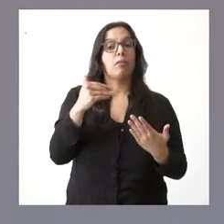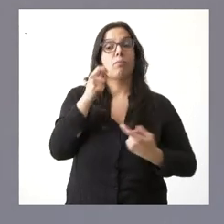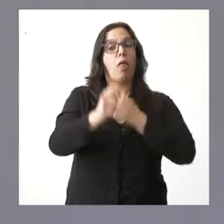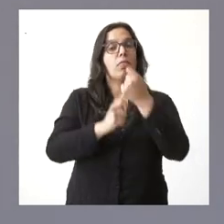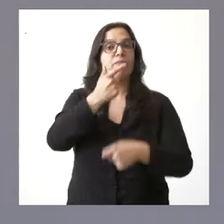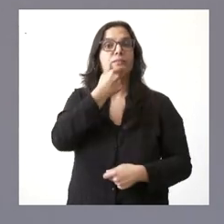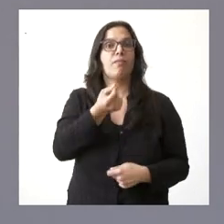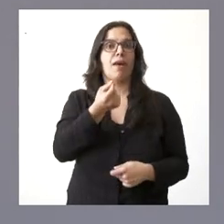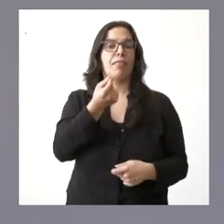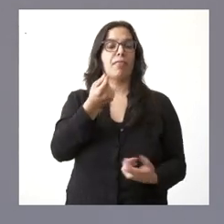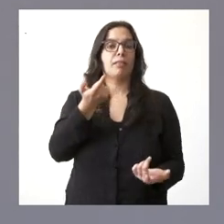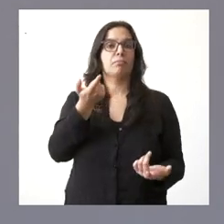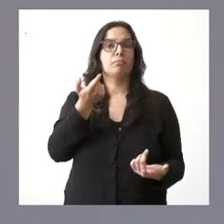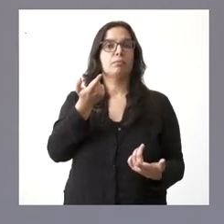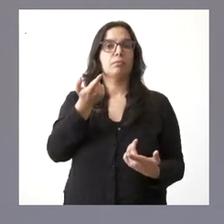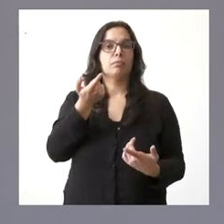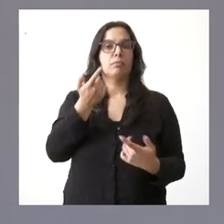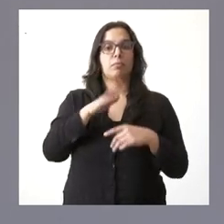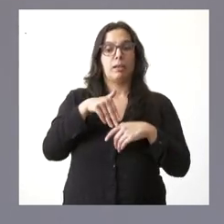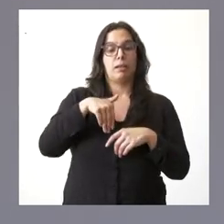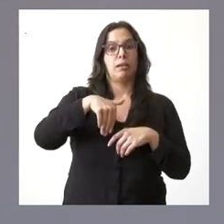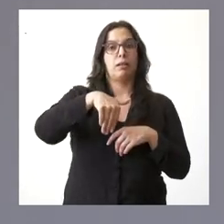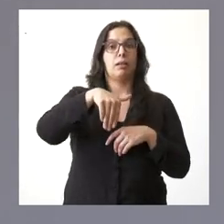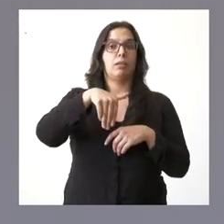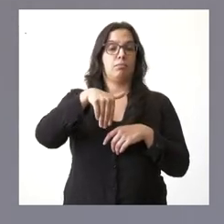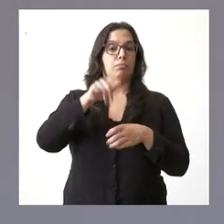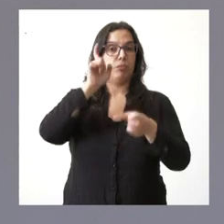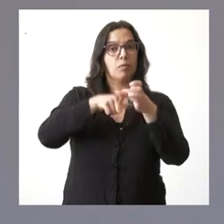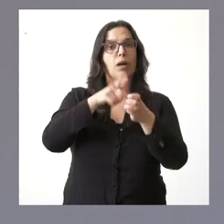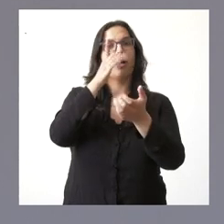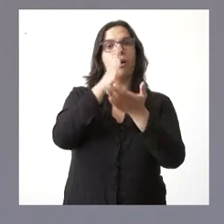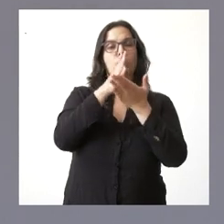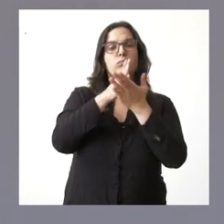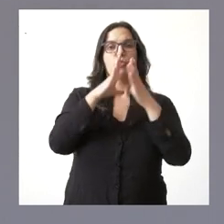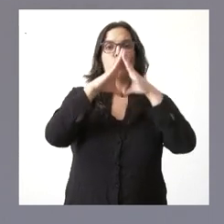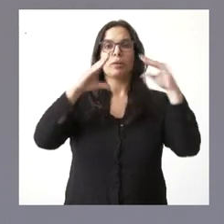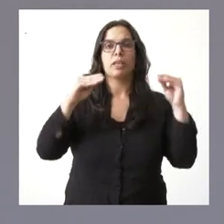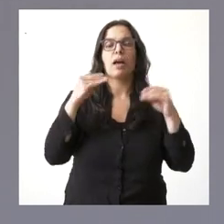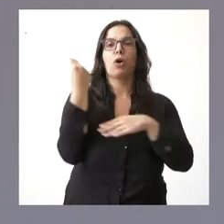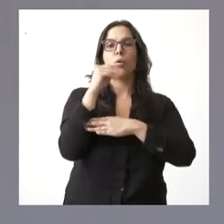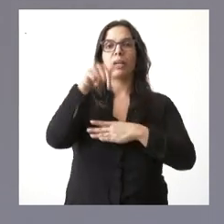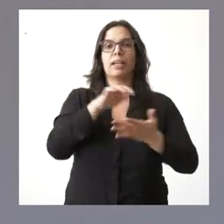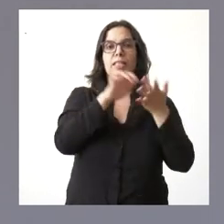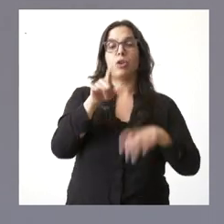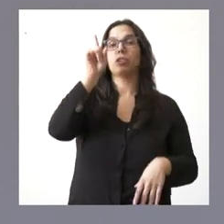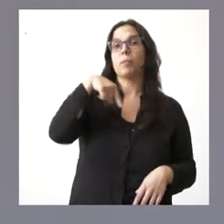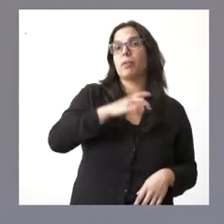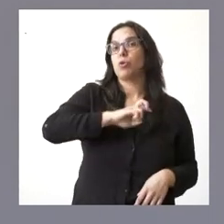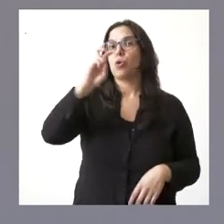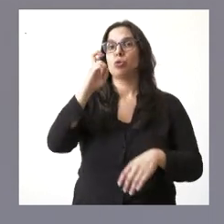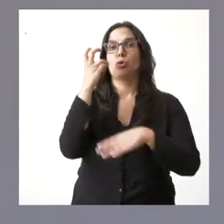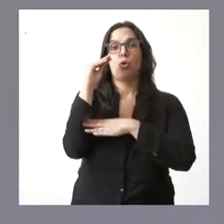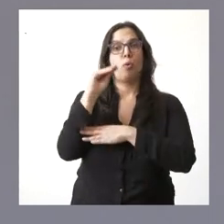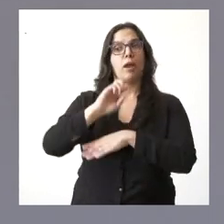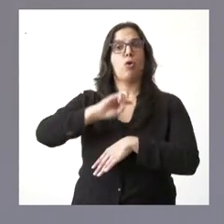el uso de los estudios universitarios por jóvenes de Castilla y León, también por jóvenes de fuera de